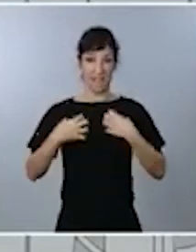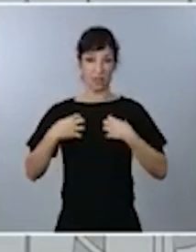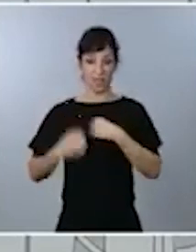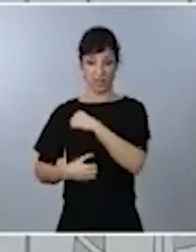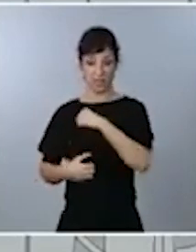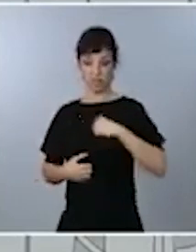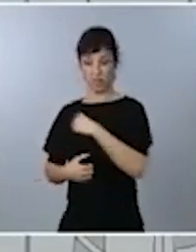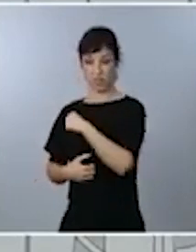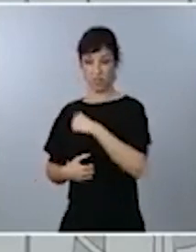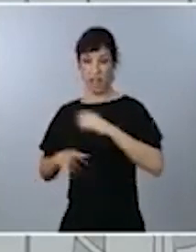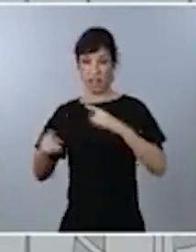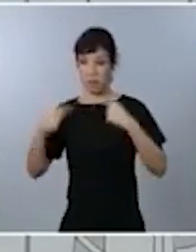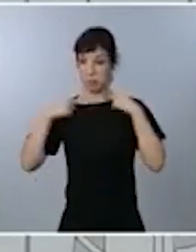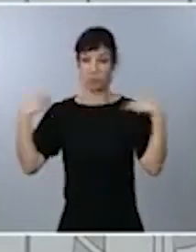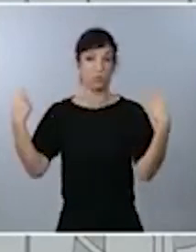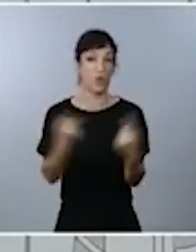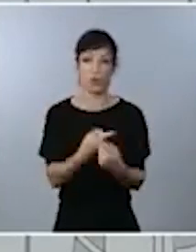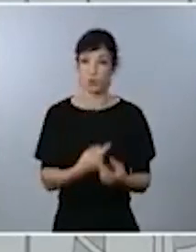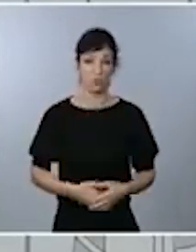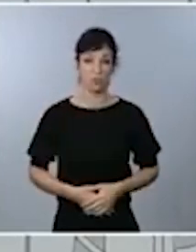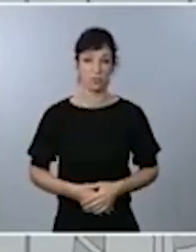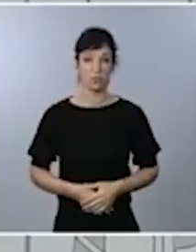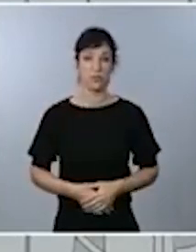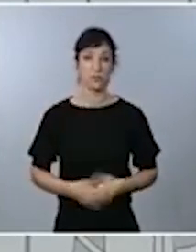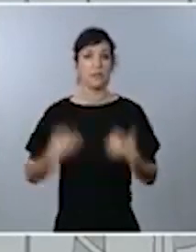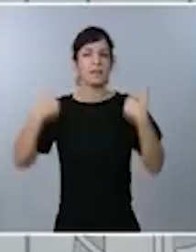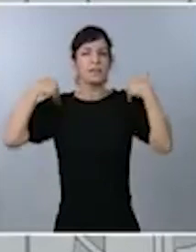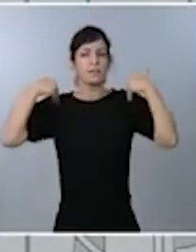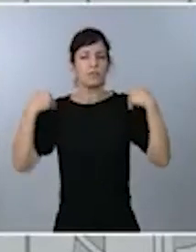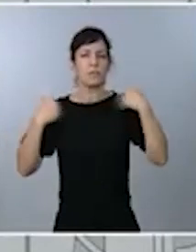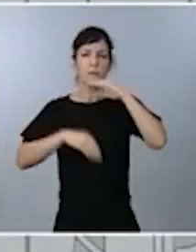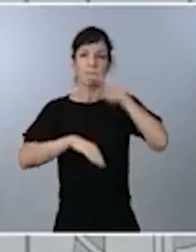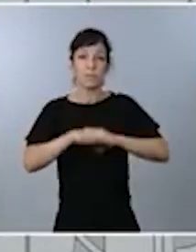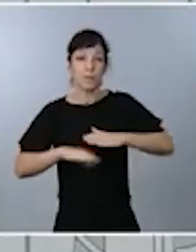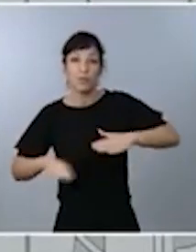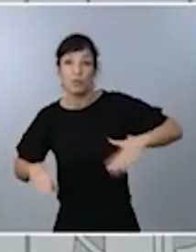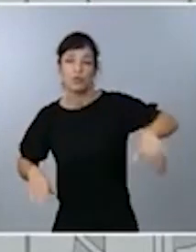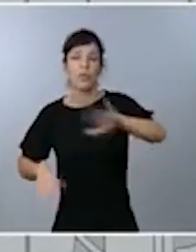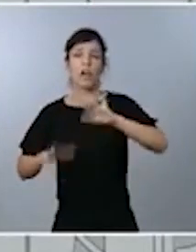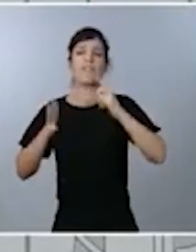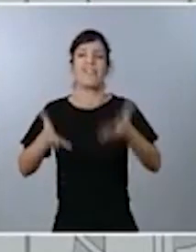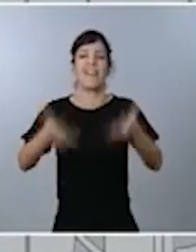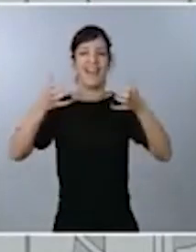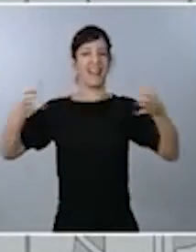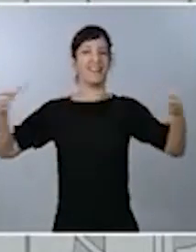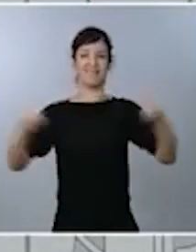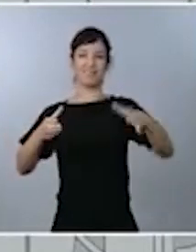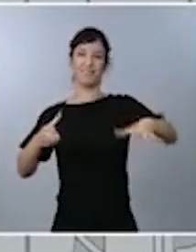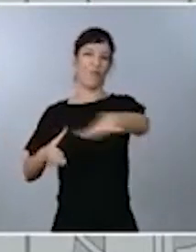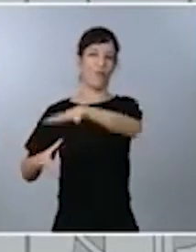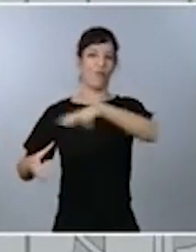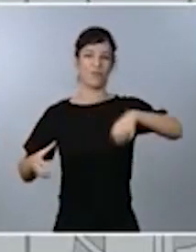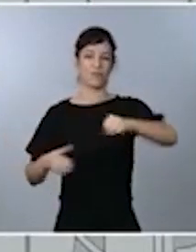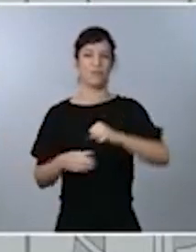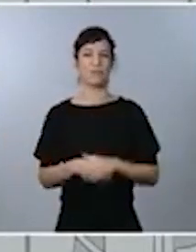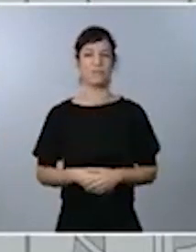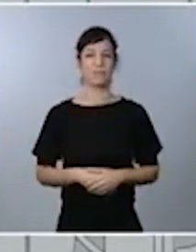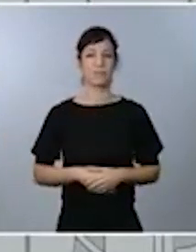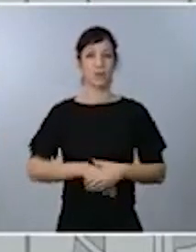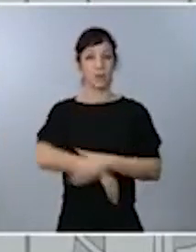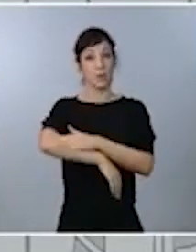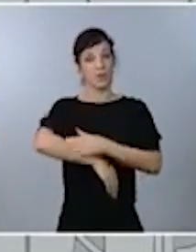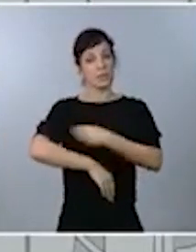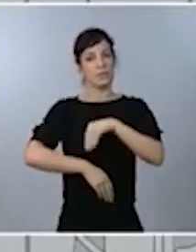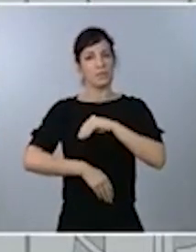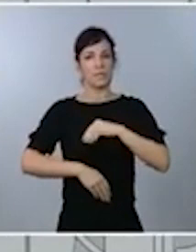Si todos actuamos con responsabilidad y disciplina, ganaremos todos. Desde el Gobierno de España trataré de impulsar la